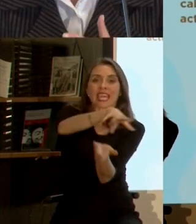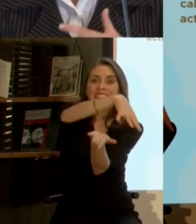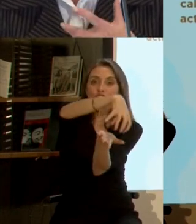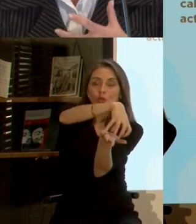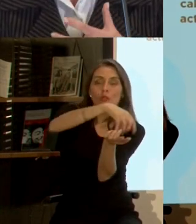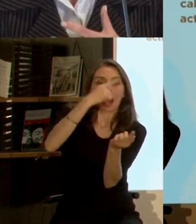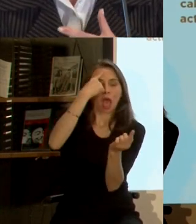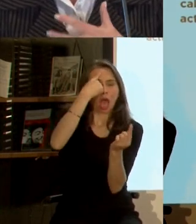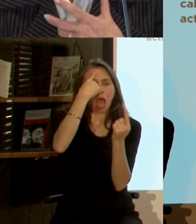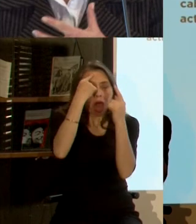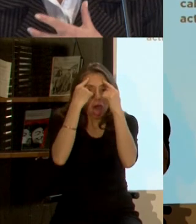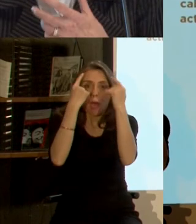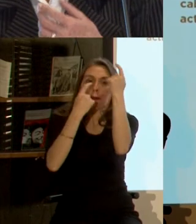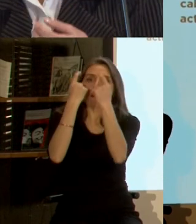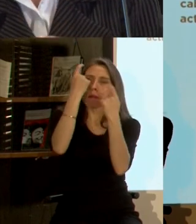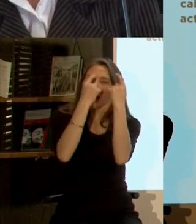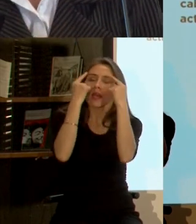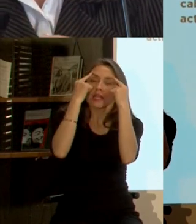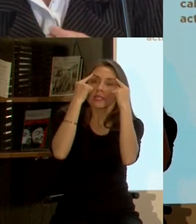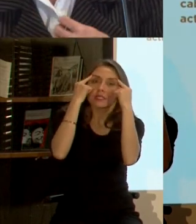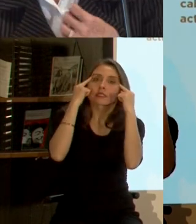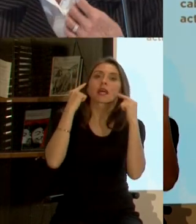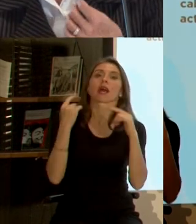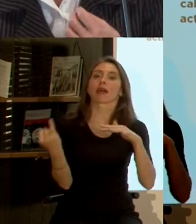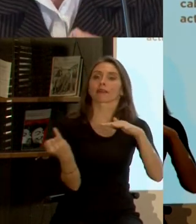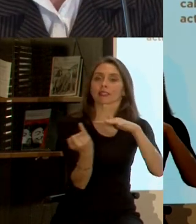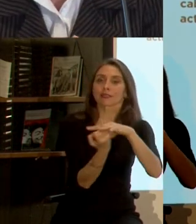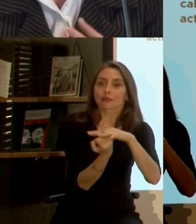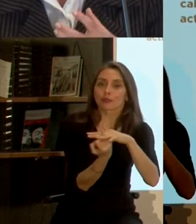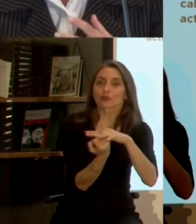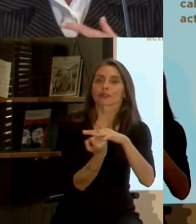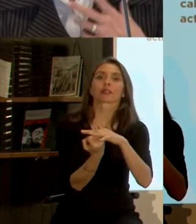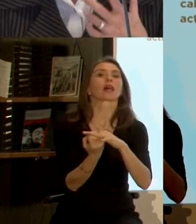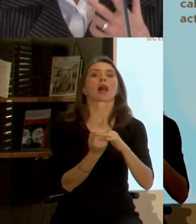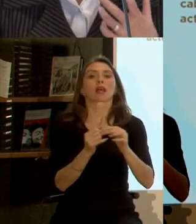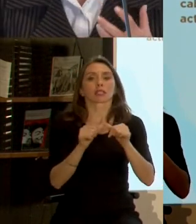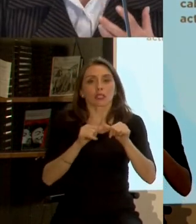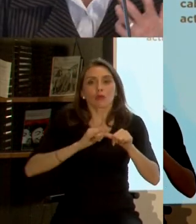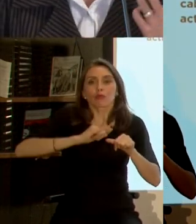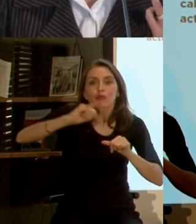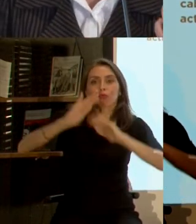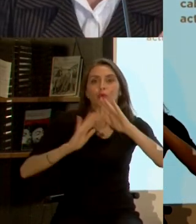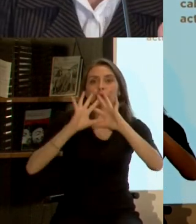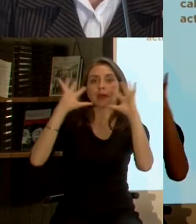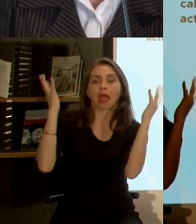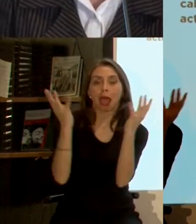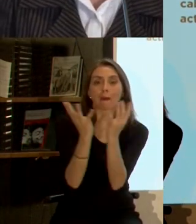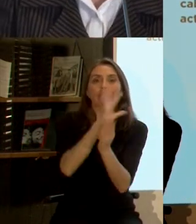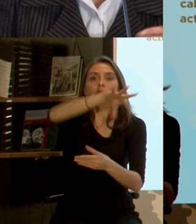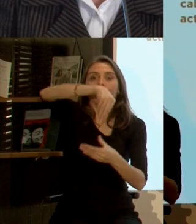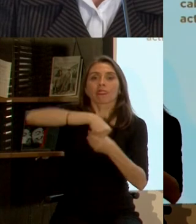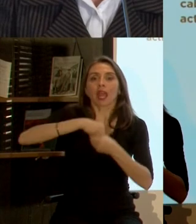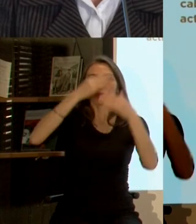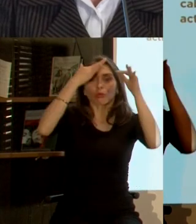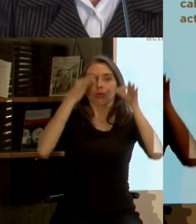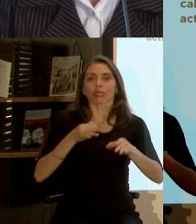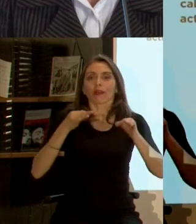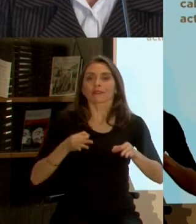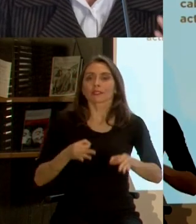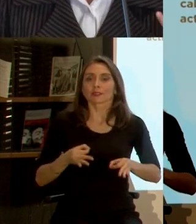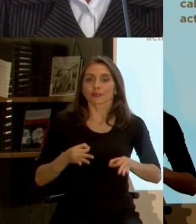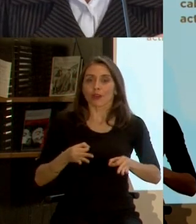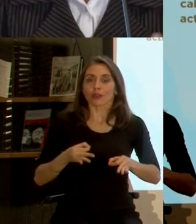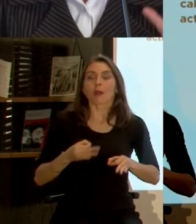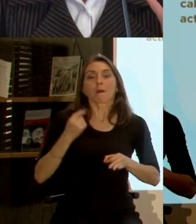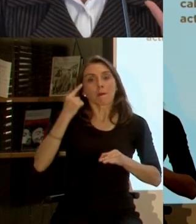de una manera donde la inclusividad donde la sostenibilidad fueran parte de las decisiones que estaban tomando a